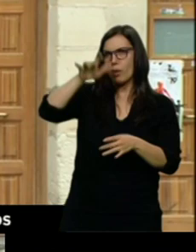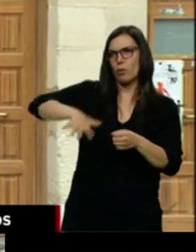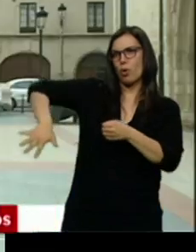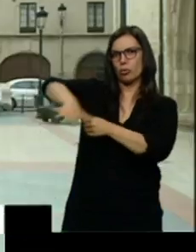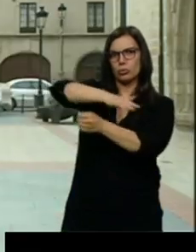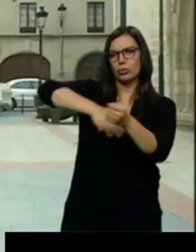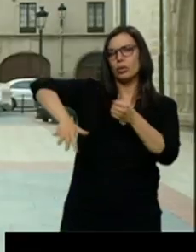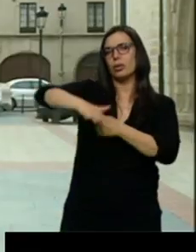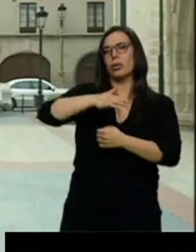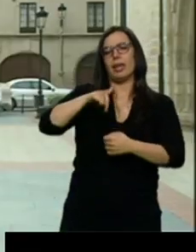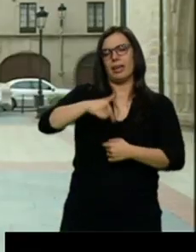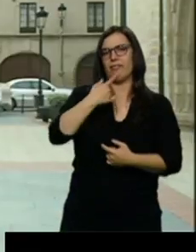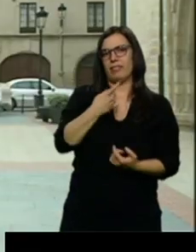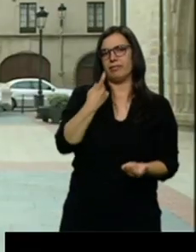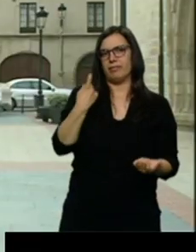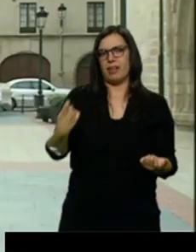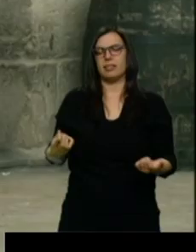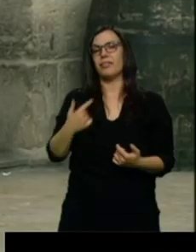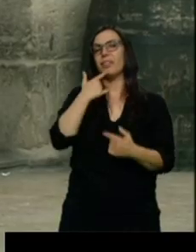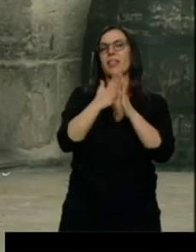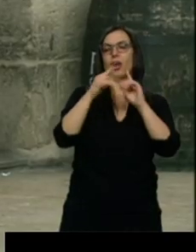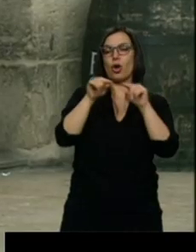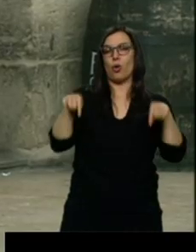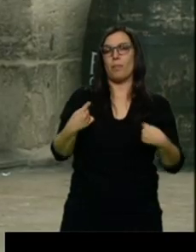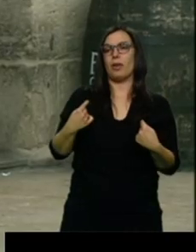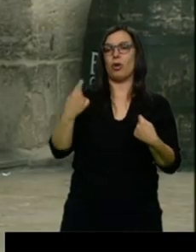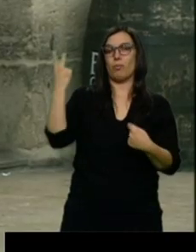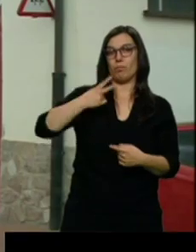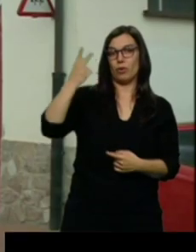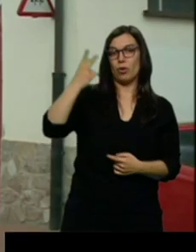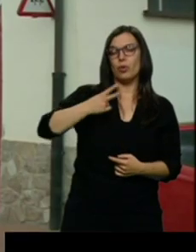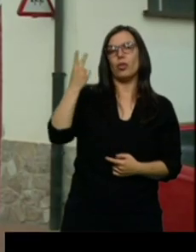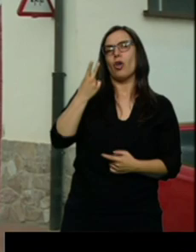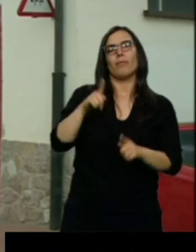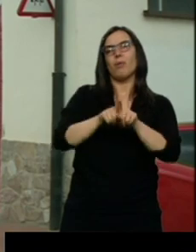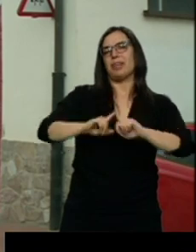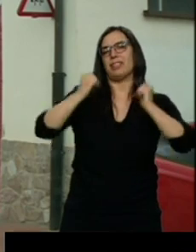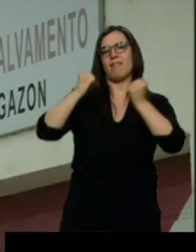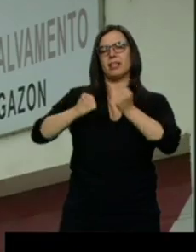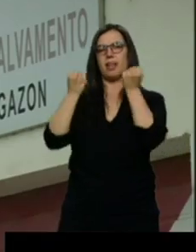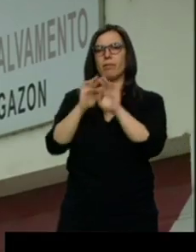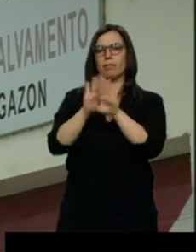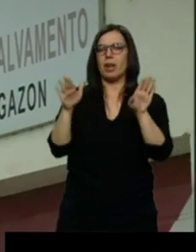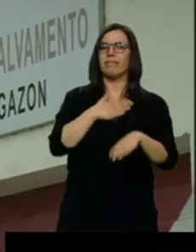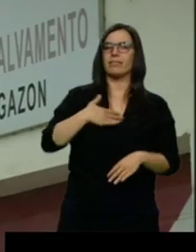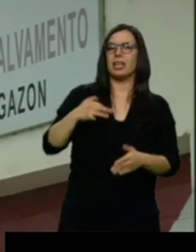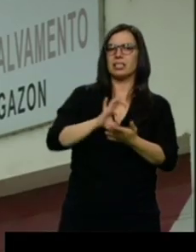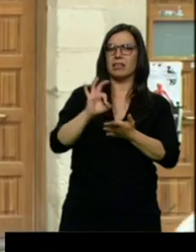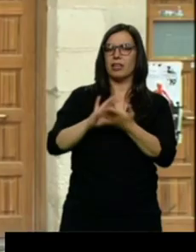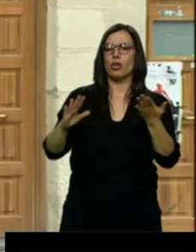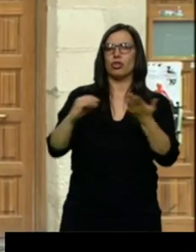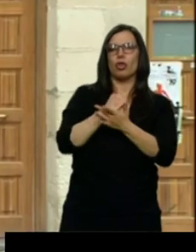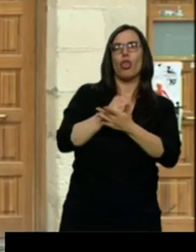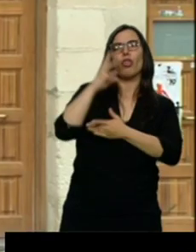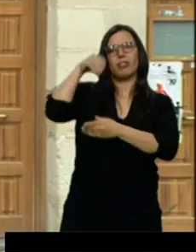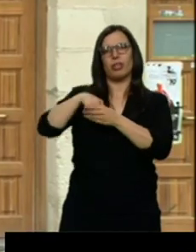deficiencias. Consideran que los convenios firmados entre ambas provincias son solo parches e insisten, quieren que todos los servicios dependan del País Vasco. El